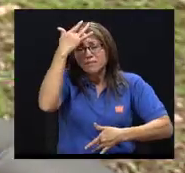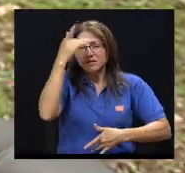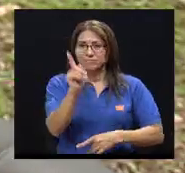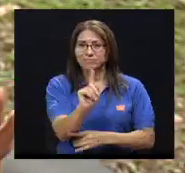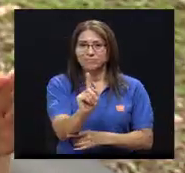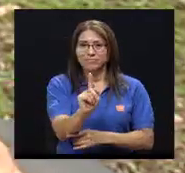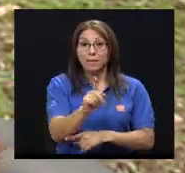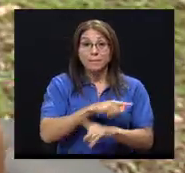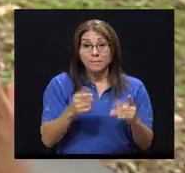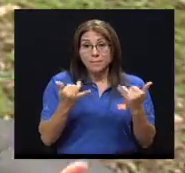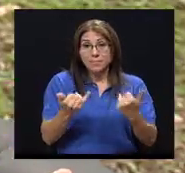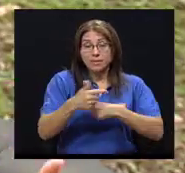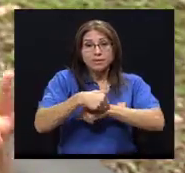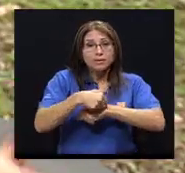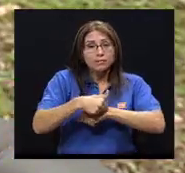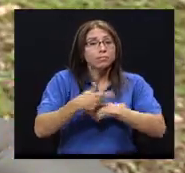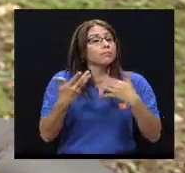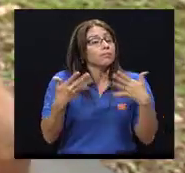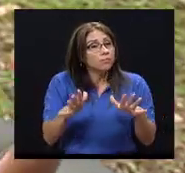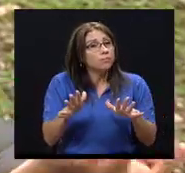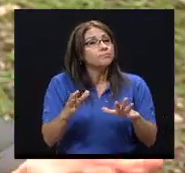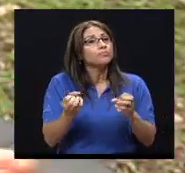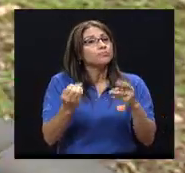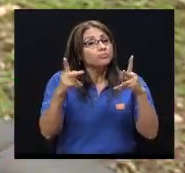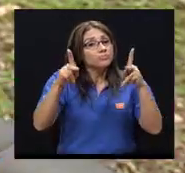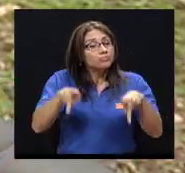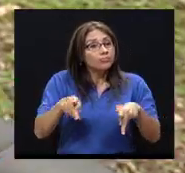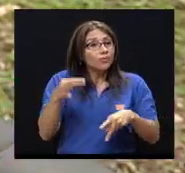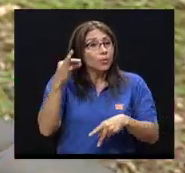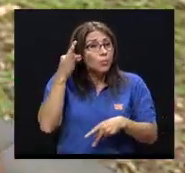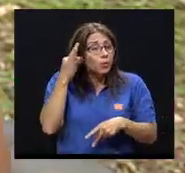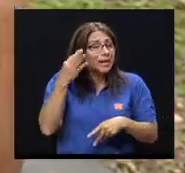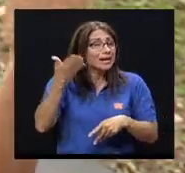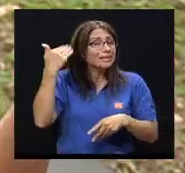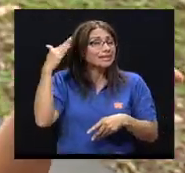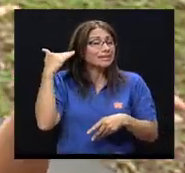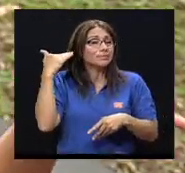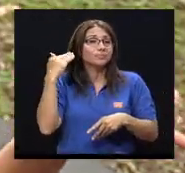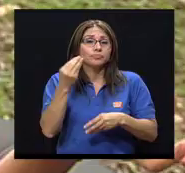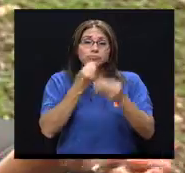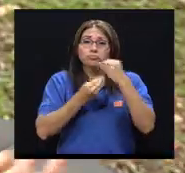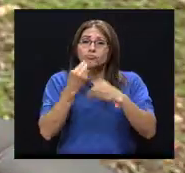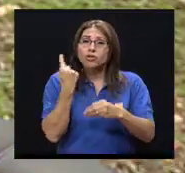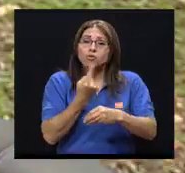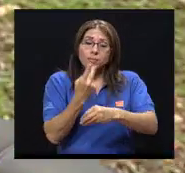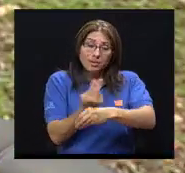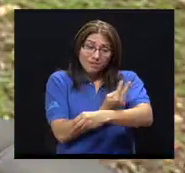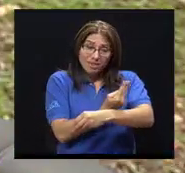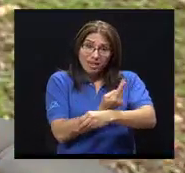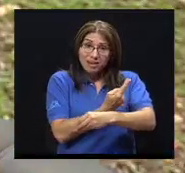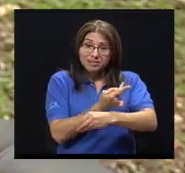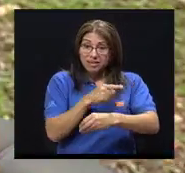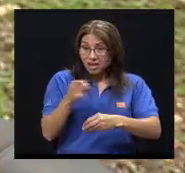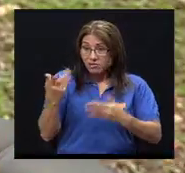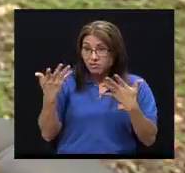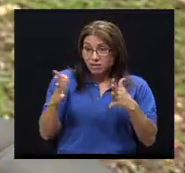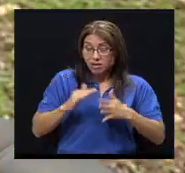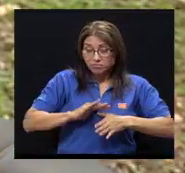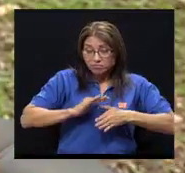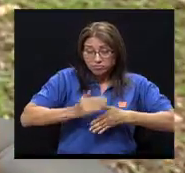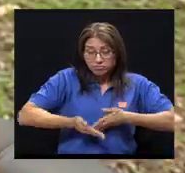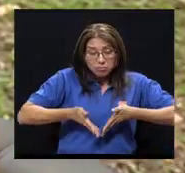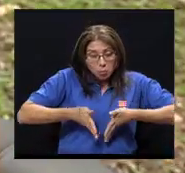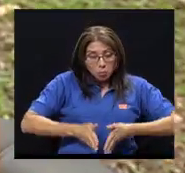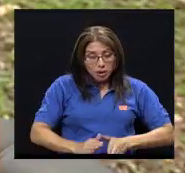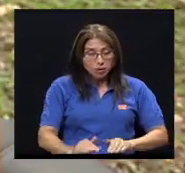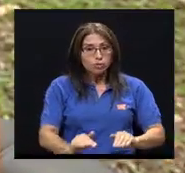En este momento ya estamos teniendo generaciones, hijos de mujeres que fueron vegetarianas mucho antes de quedar embarazadas y están creciendo totalmente